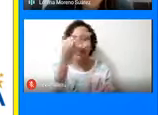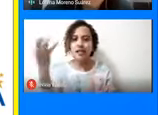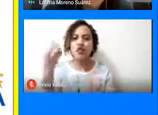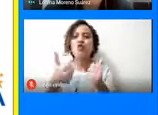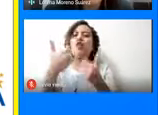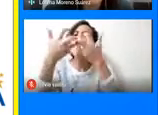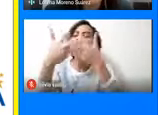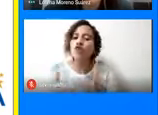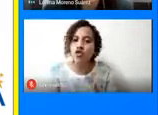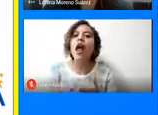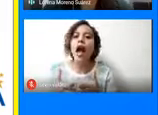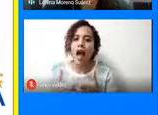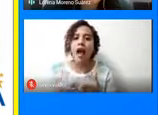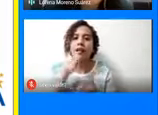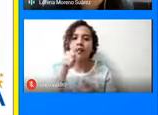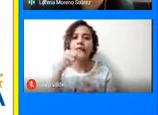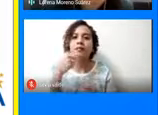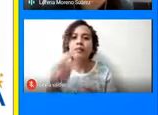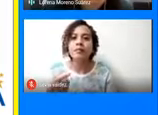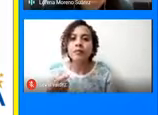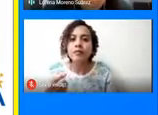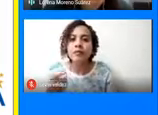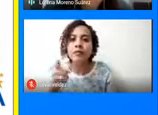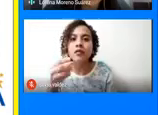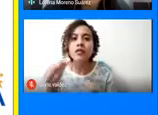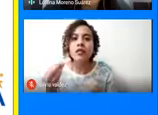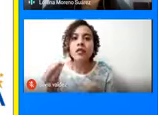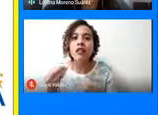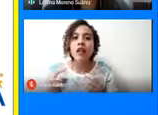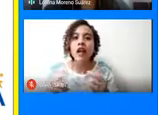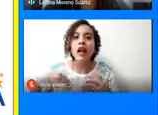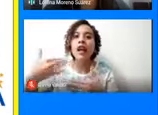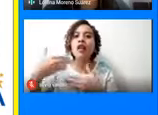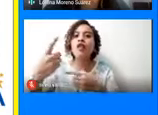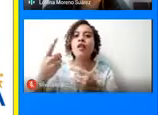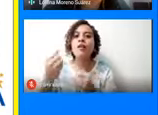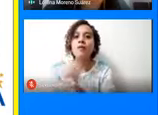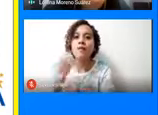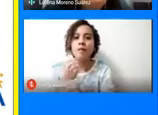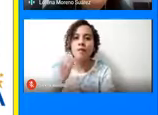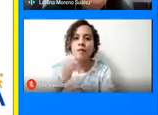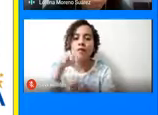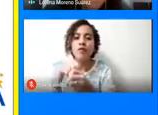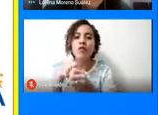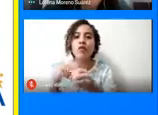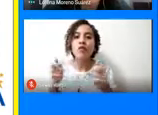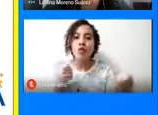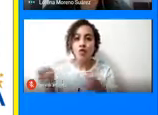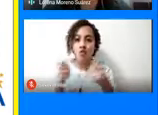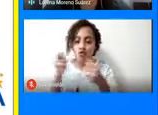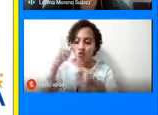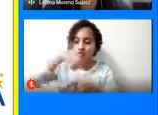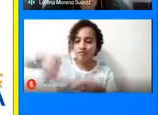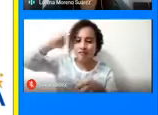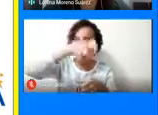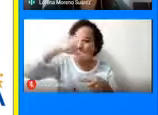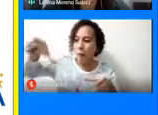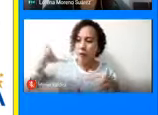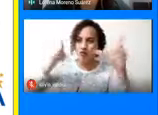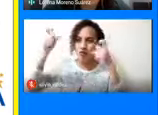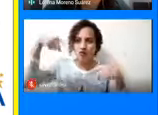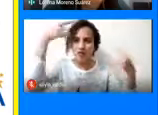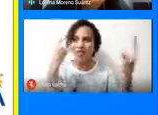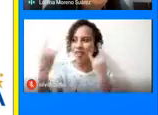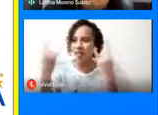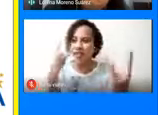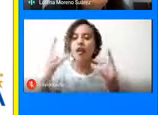funciones. Entonces, adelantar labores de vigilancia y control dentro de los atractivos turísticos, atender labores de